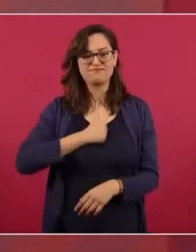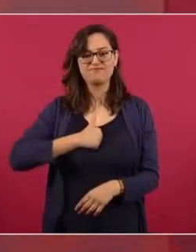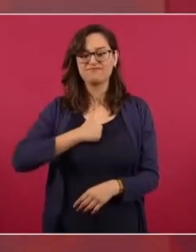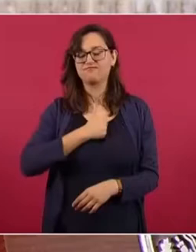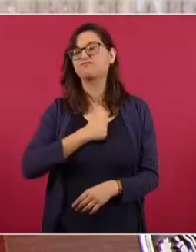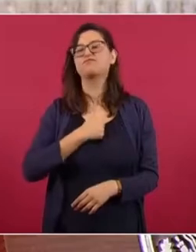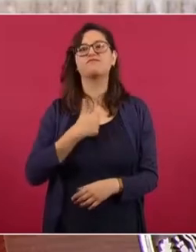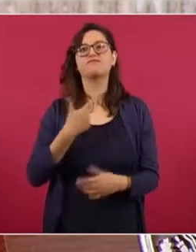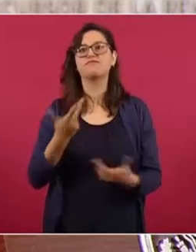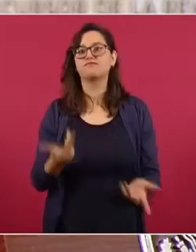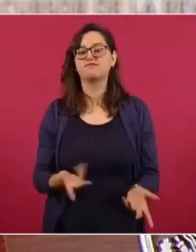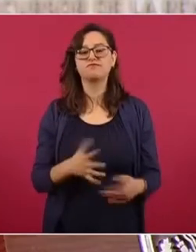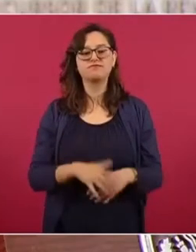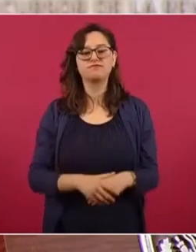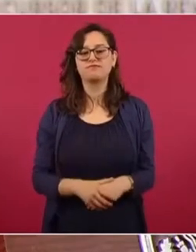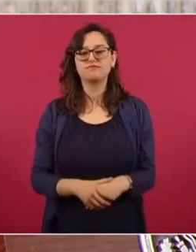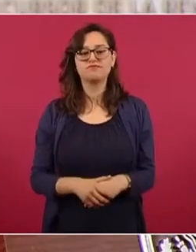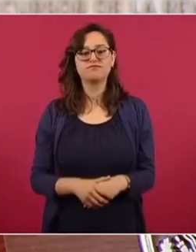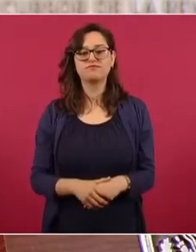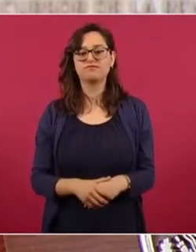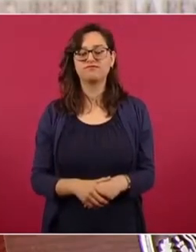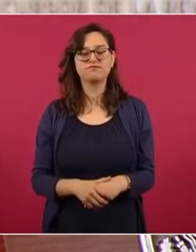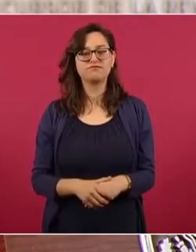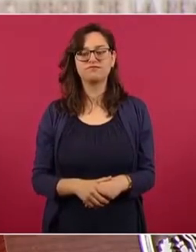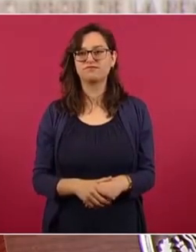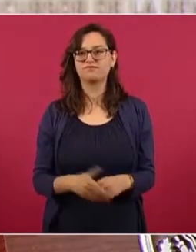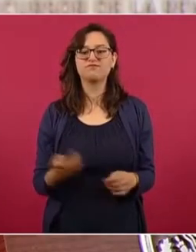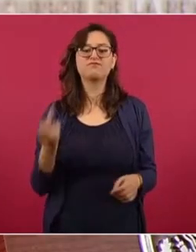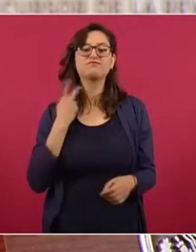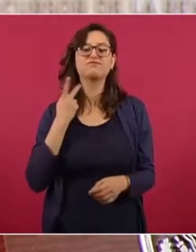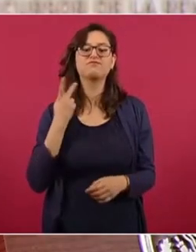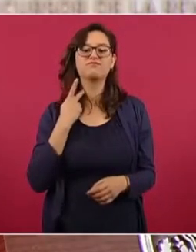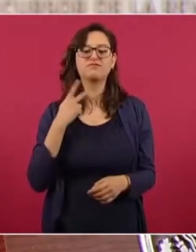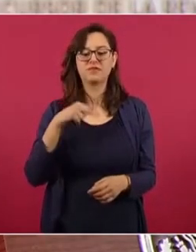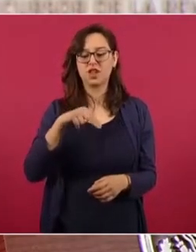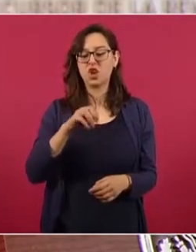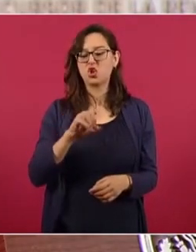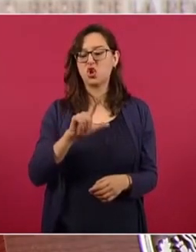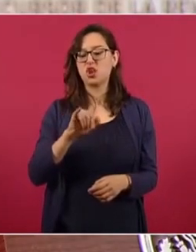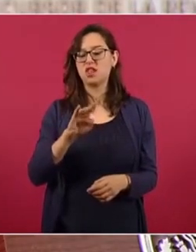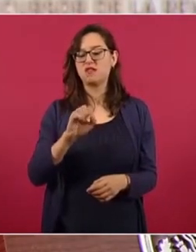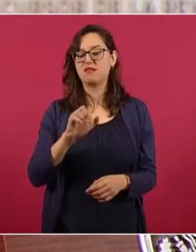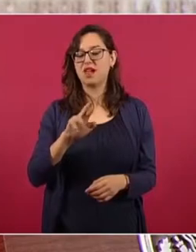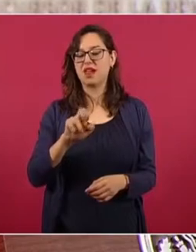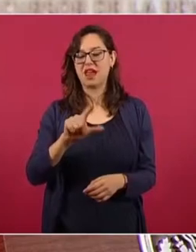neoliberal o neoporfirista.